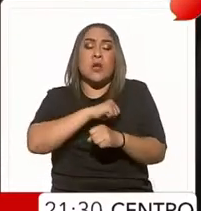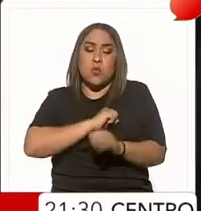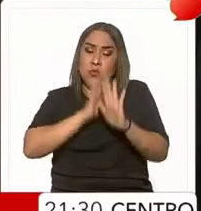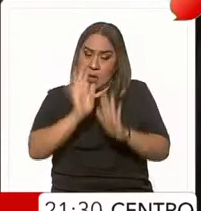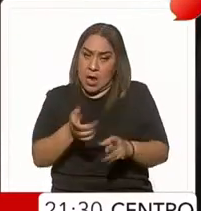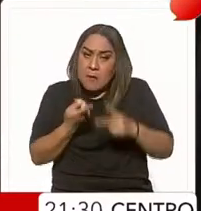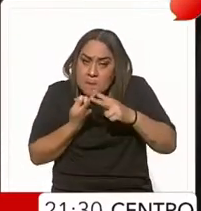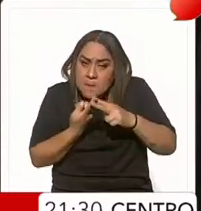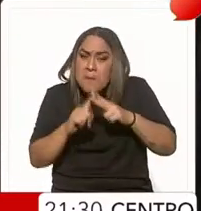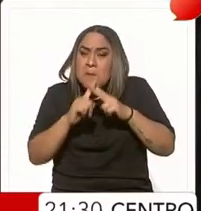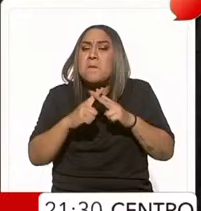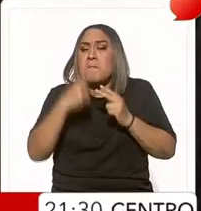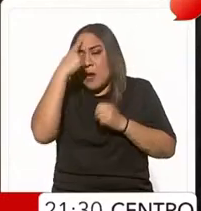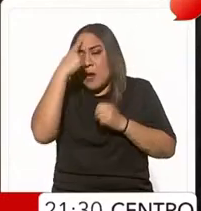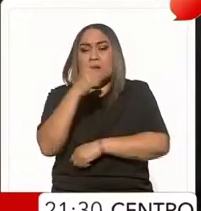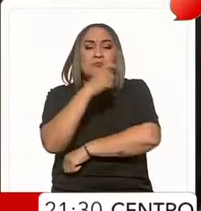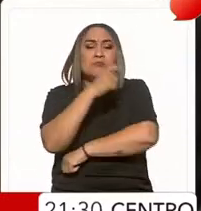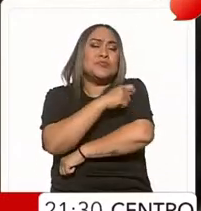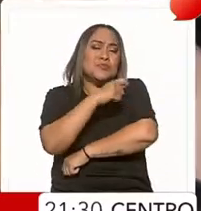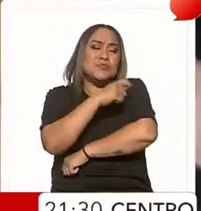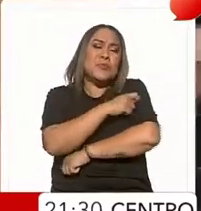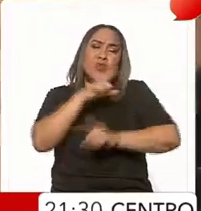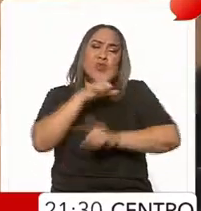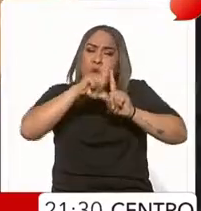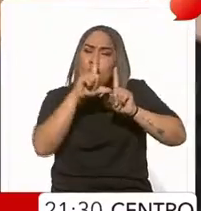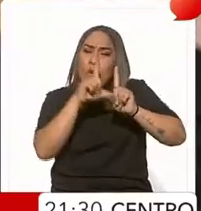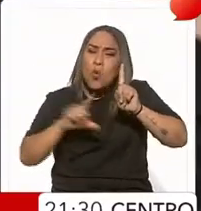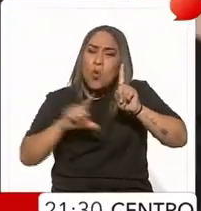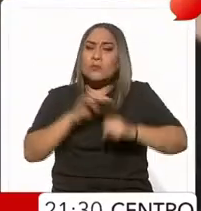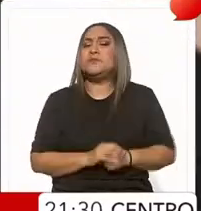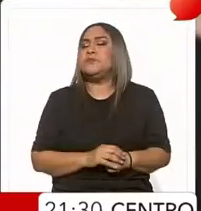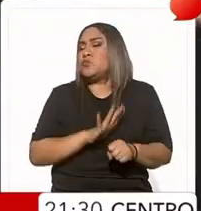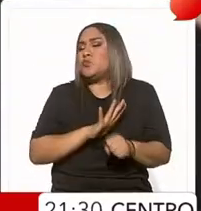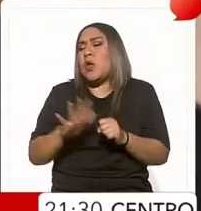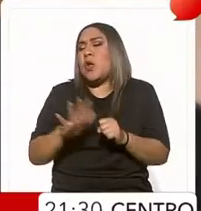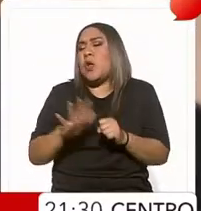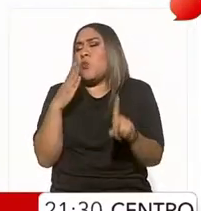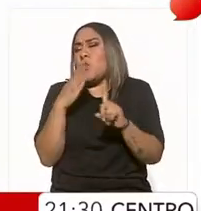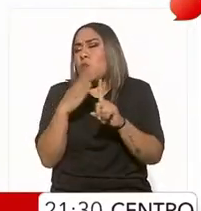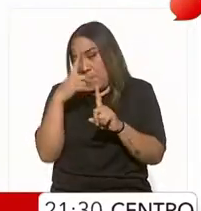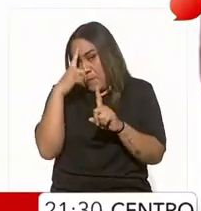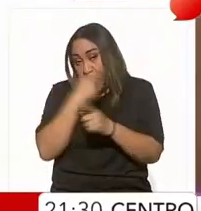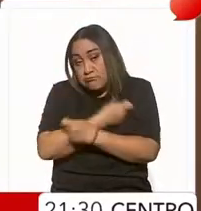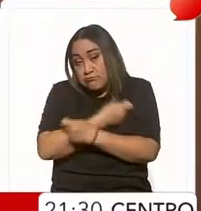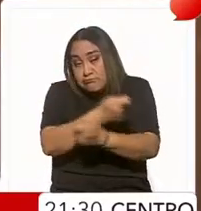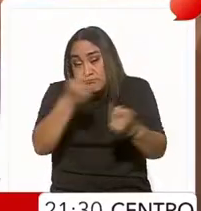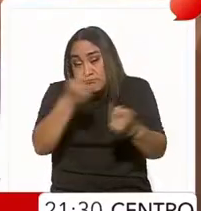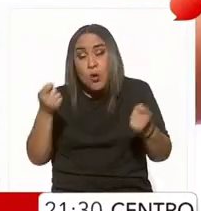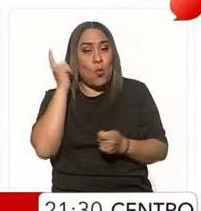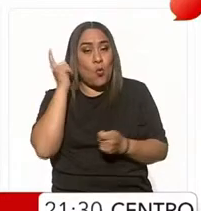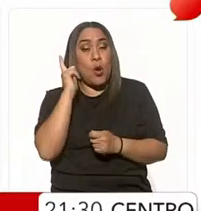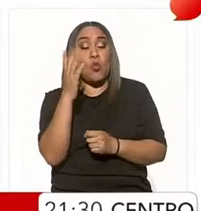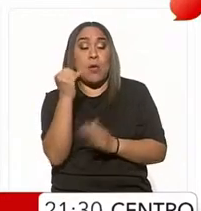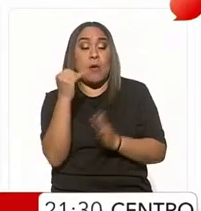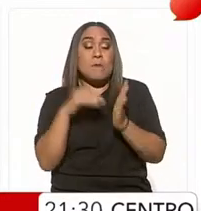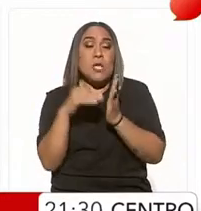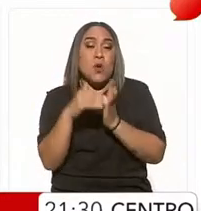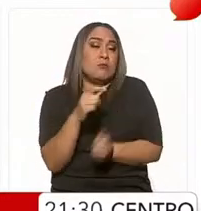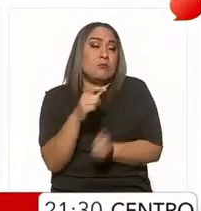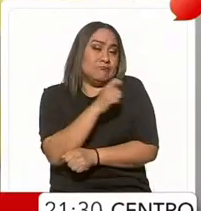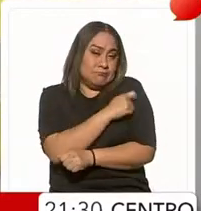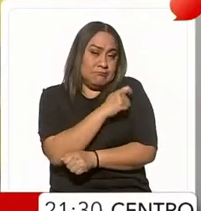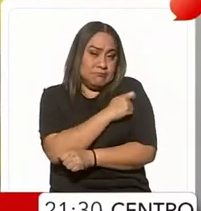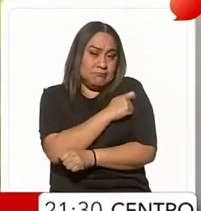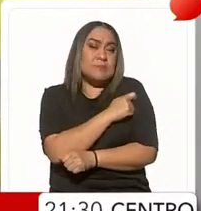recuperación en la cobertura de las vacunas que se han aplicado en todo el país. El objetivo es aplicar más de 9 millones de dosis, con